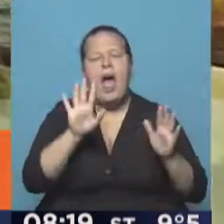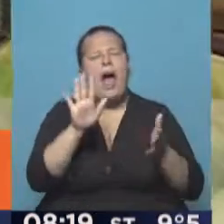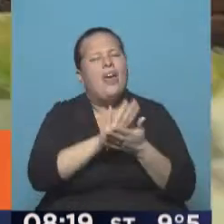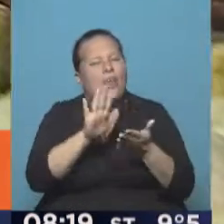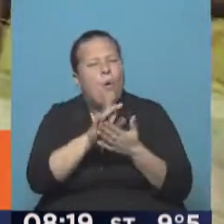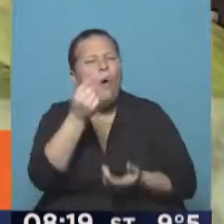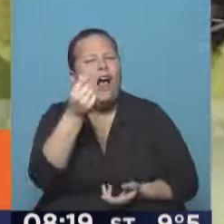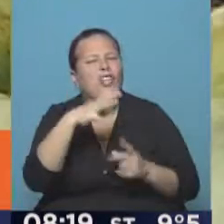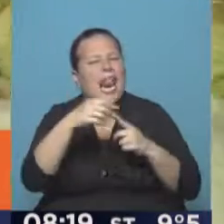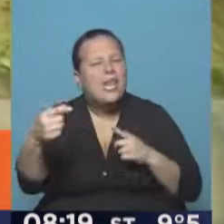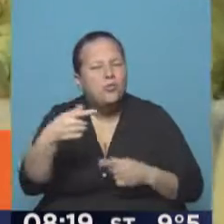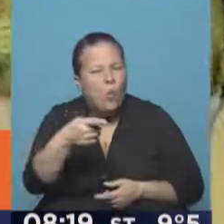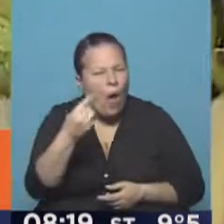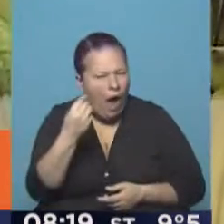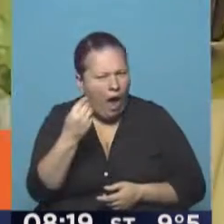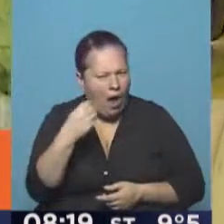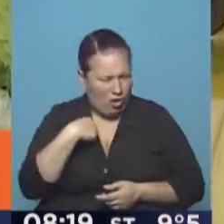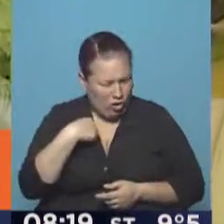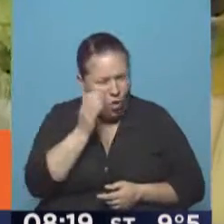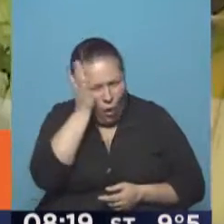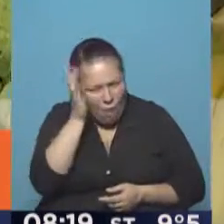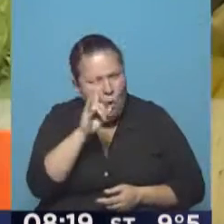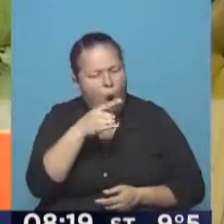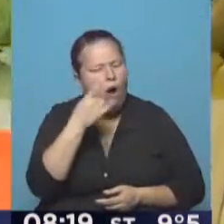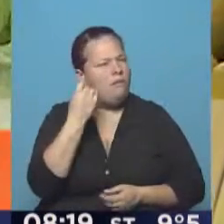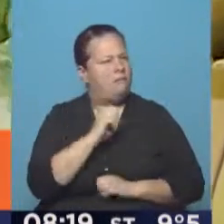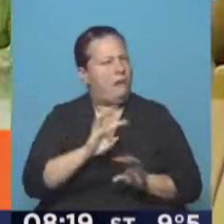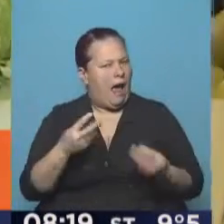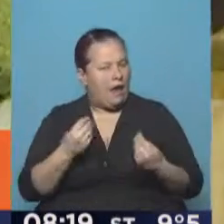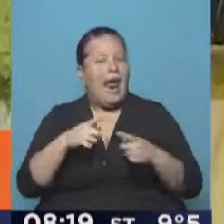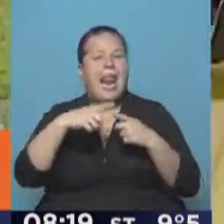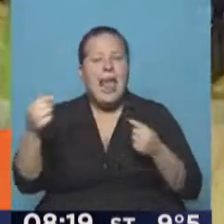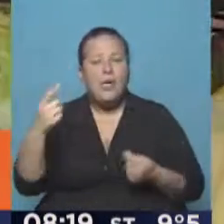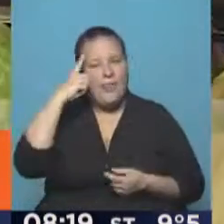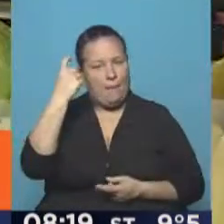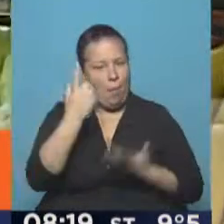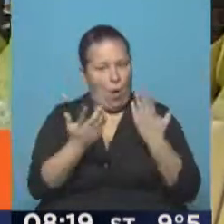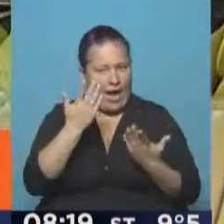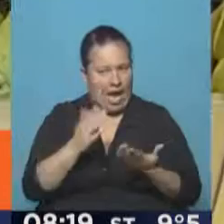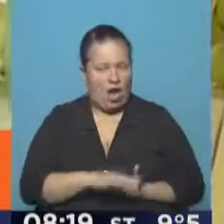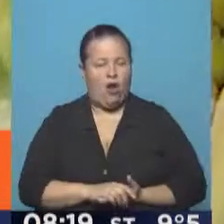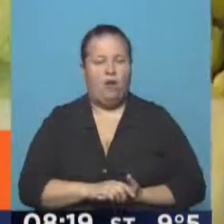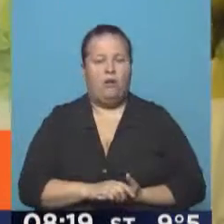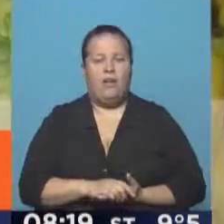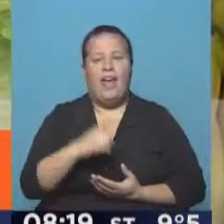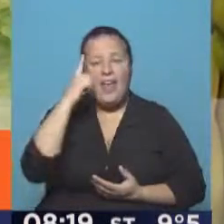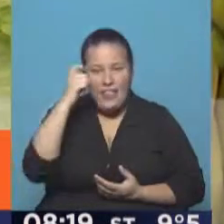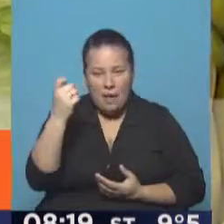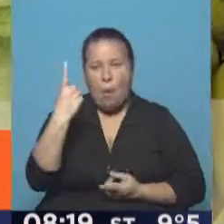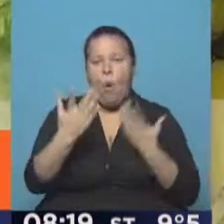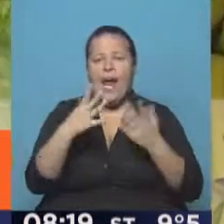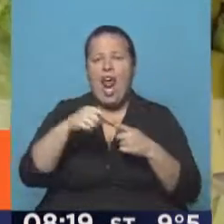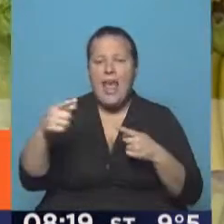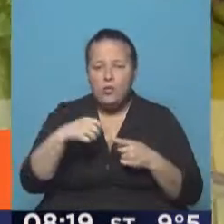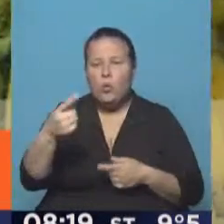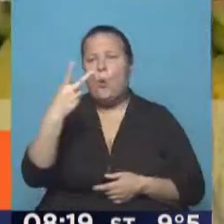repetime el precio de la lechuga porque o estoy dormida o algo está pasando. La lechuga vale 10 pesos el kilo. Con 10 pesos te compras un kilo de